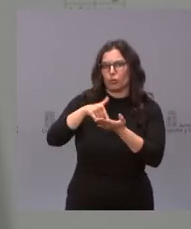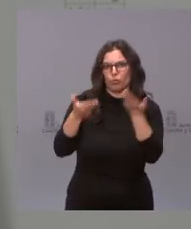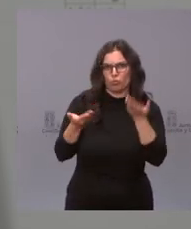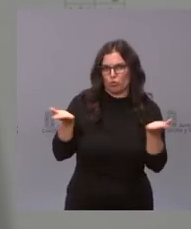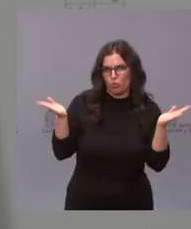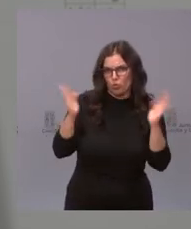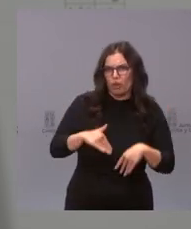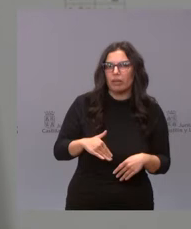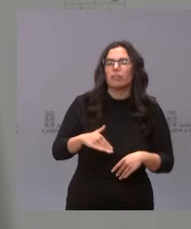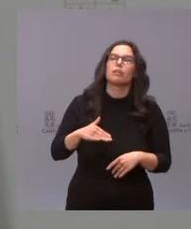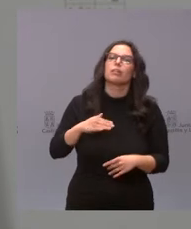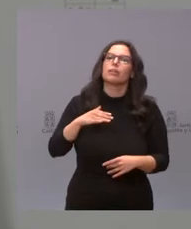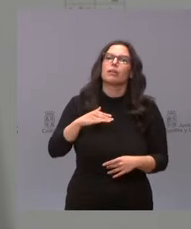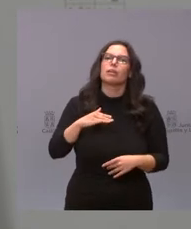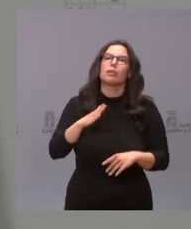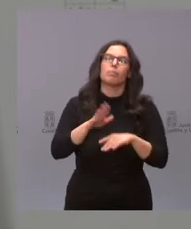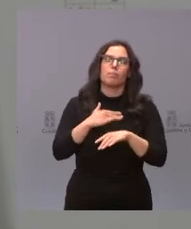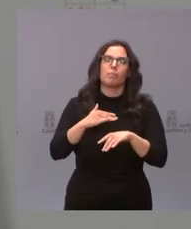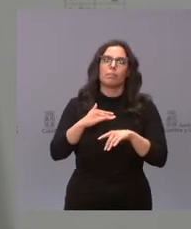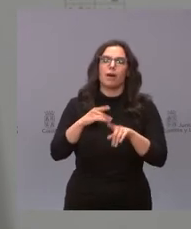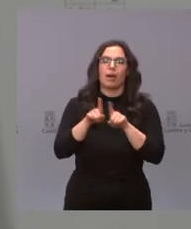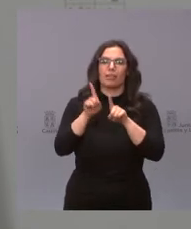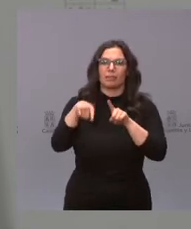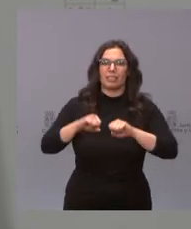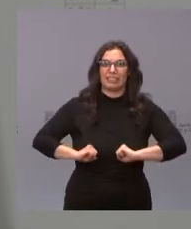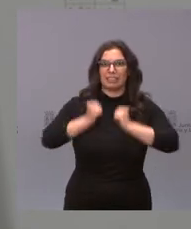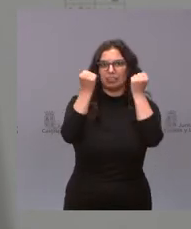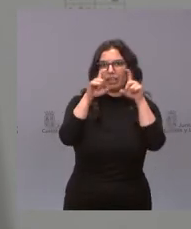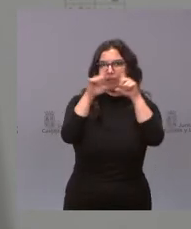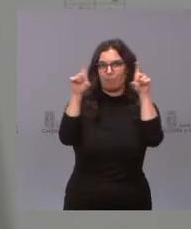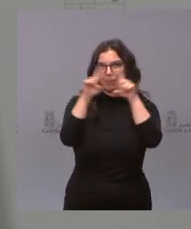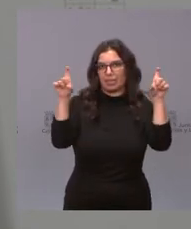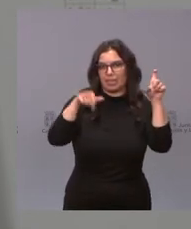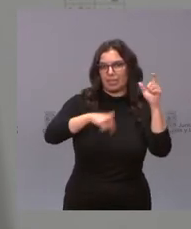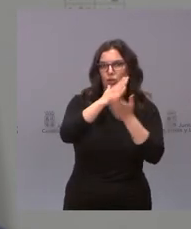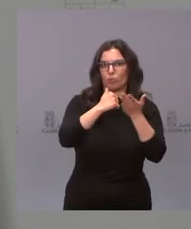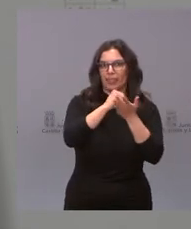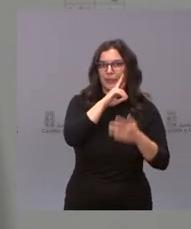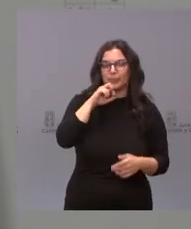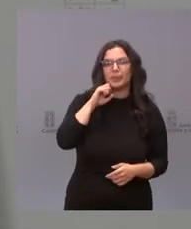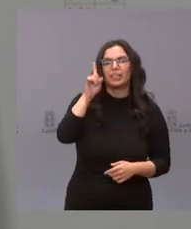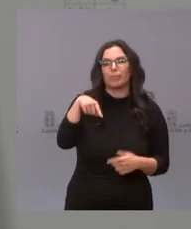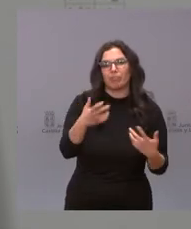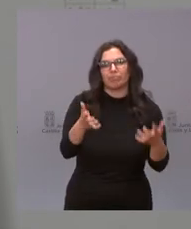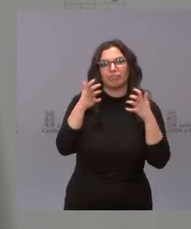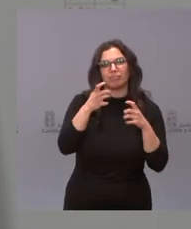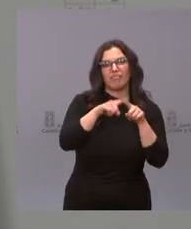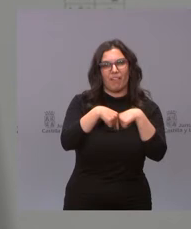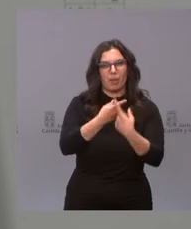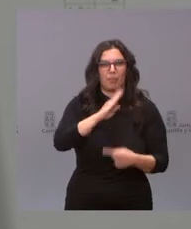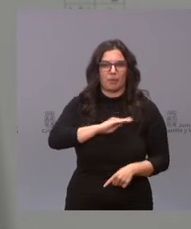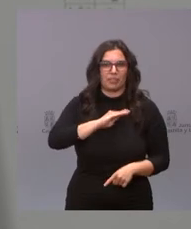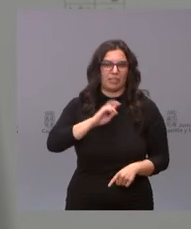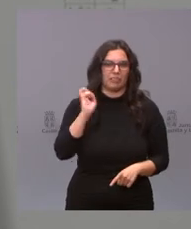garantizar la supervivencia de las empresas en nuestra comunidad autónoma y por beneficiar a muchas familias